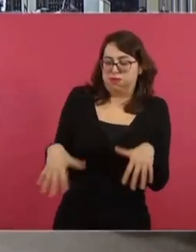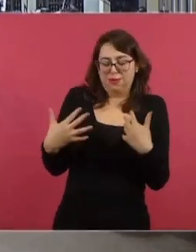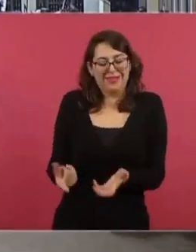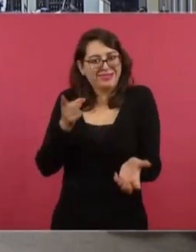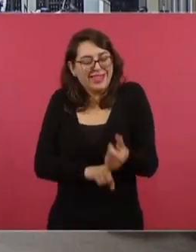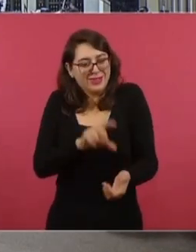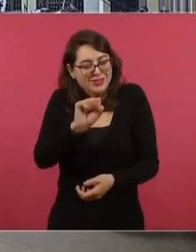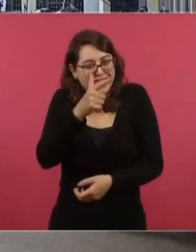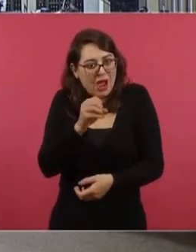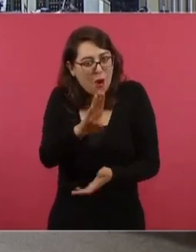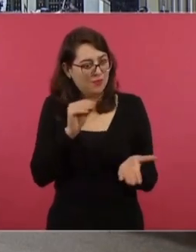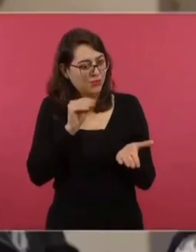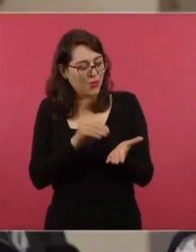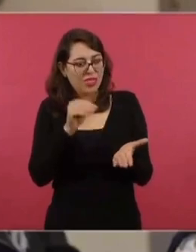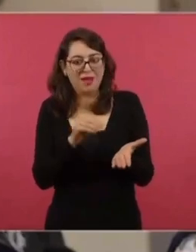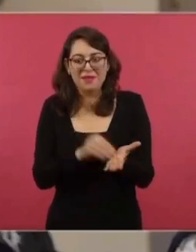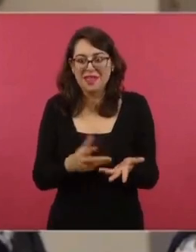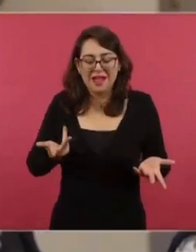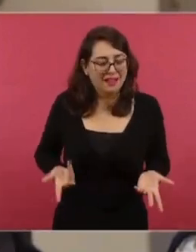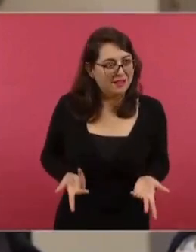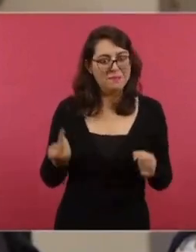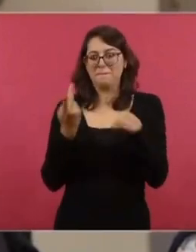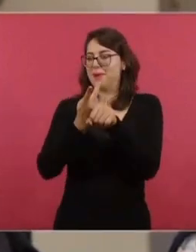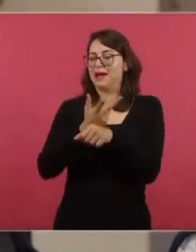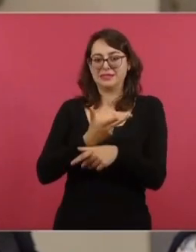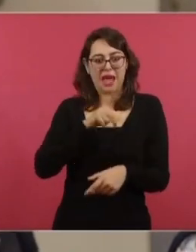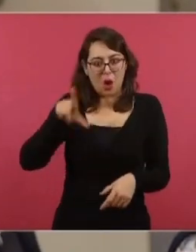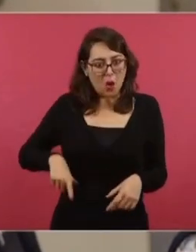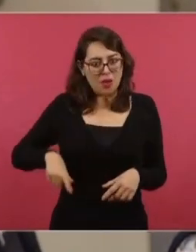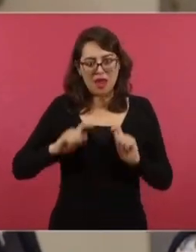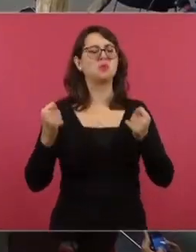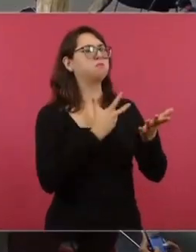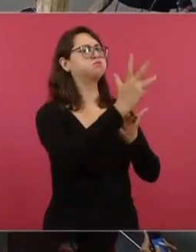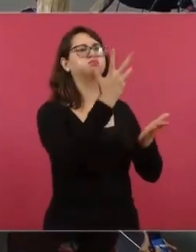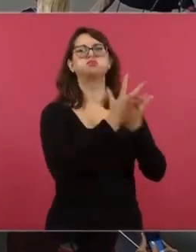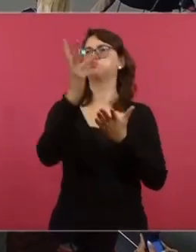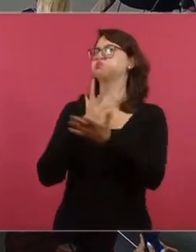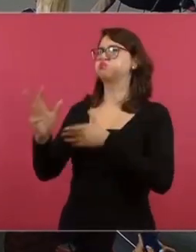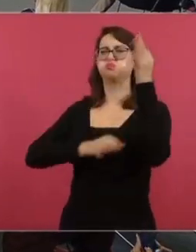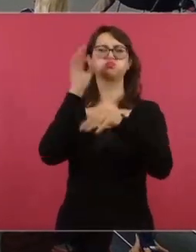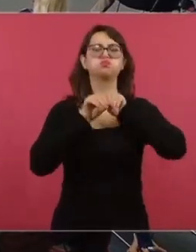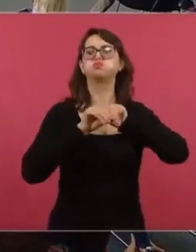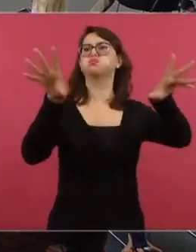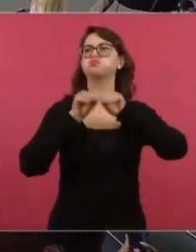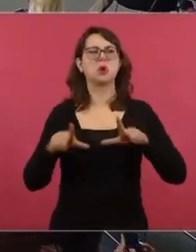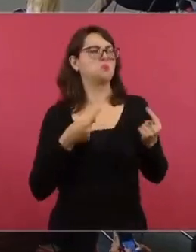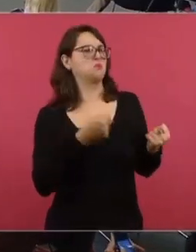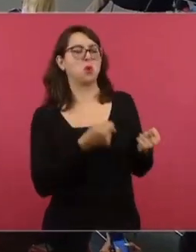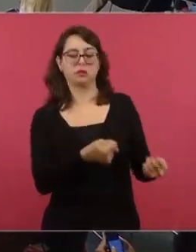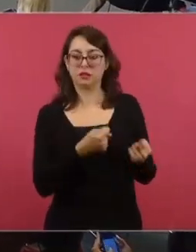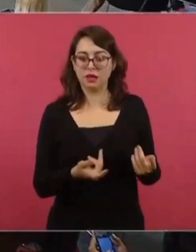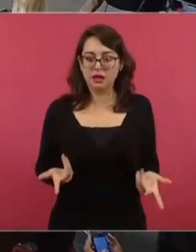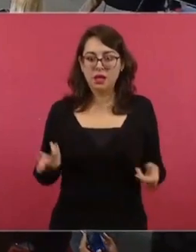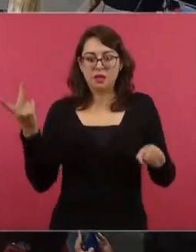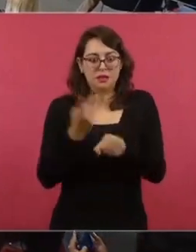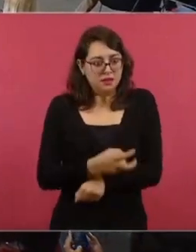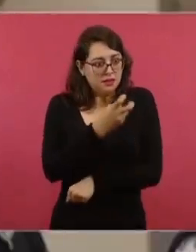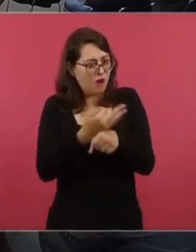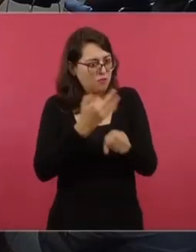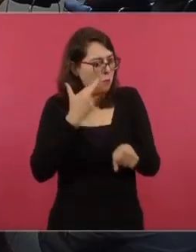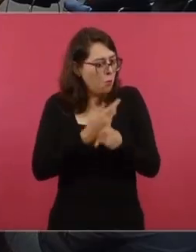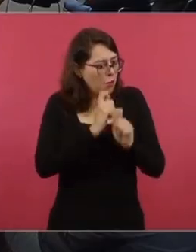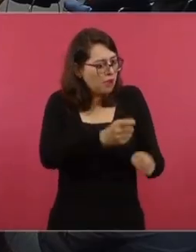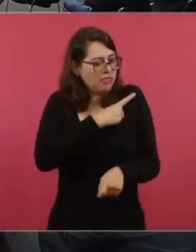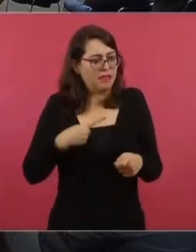delicado, siendo que se trata del responsable de la política interna y el encargado de la gobernabilidad en el Estado. Voy a candados a este tipo de funcionarios o políticos para que no incurran en estos excesos,